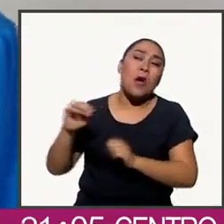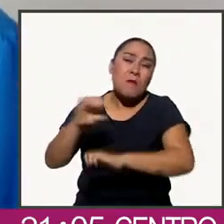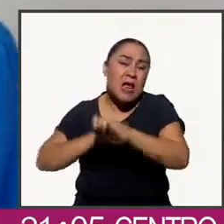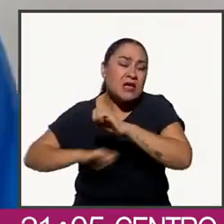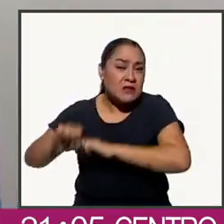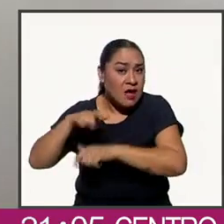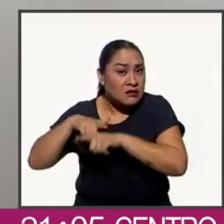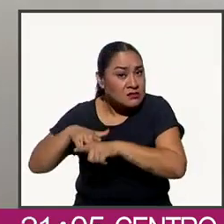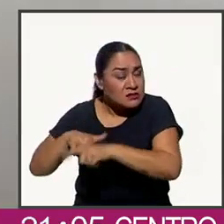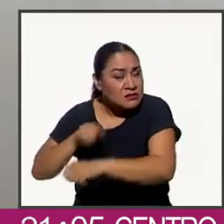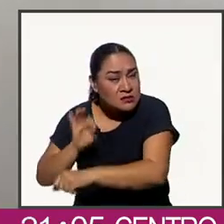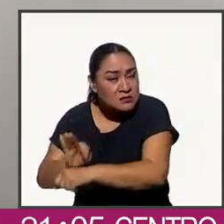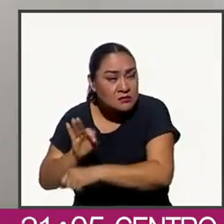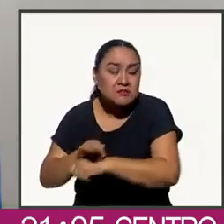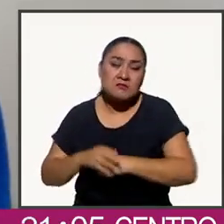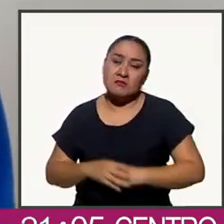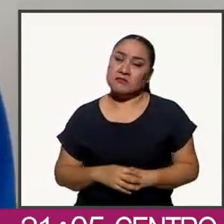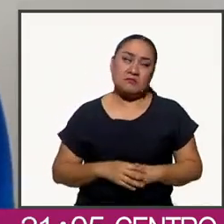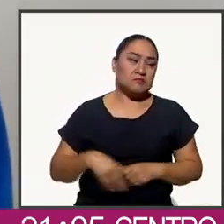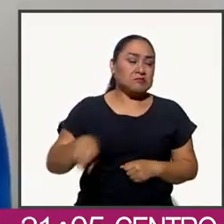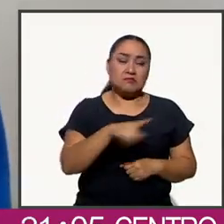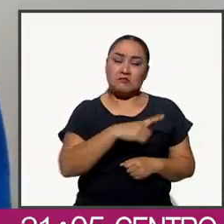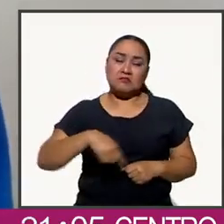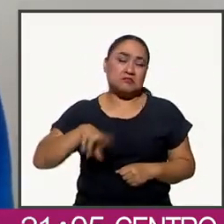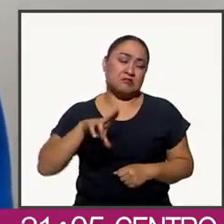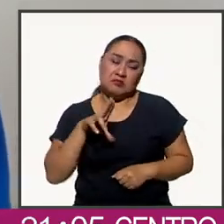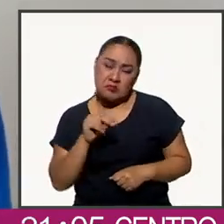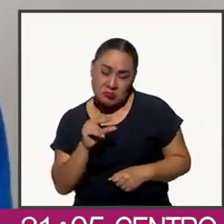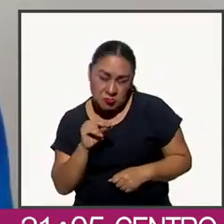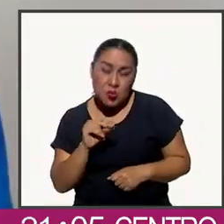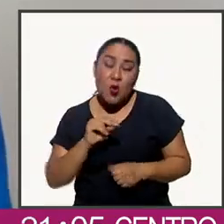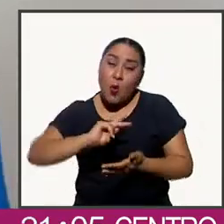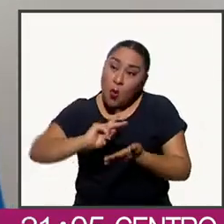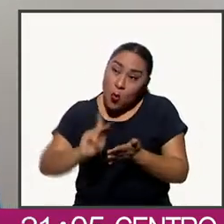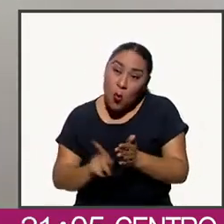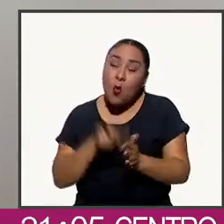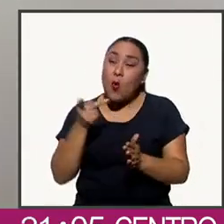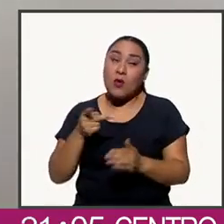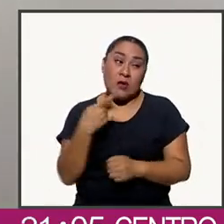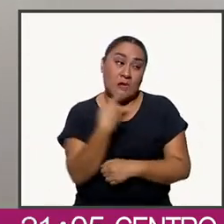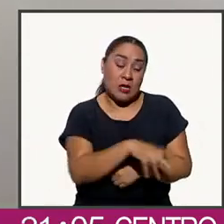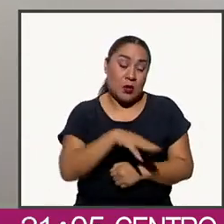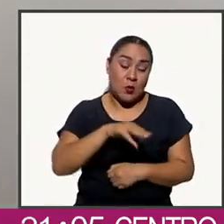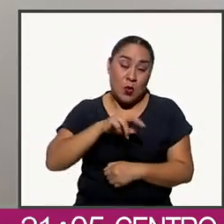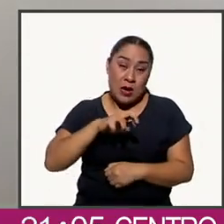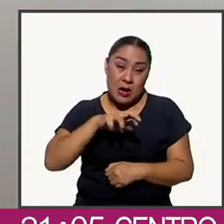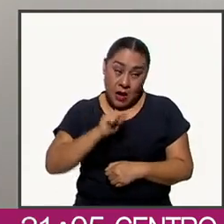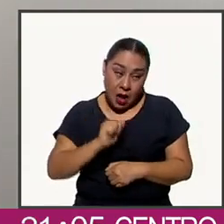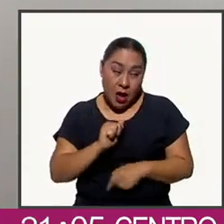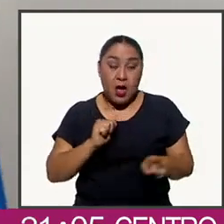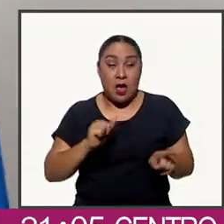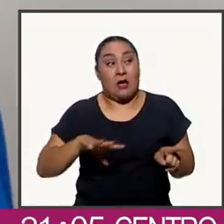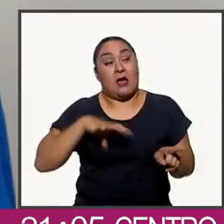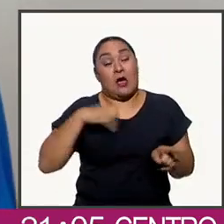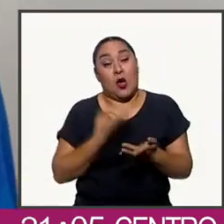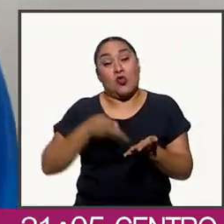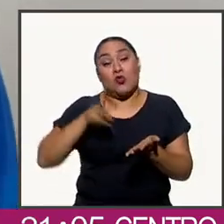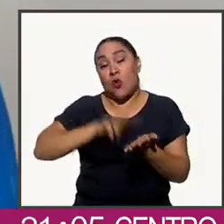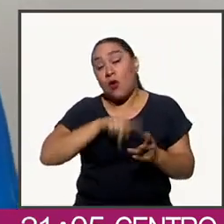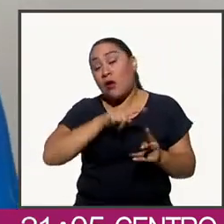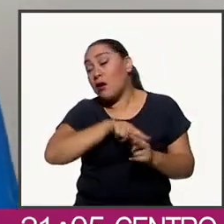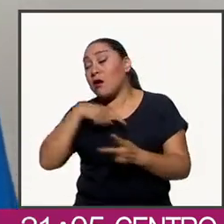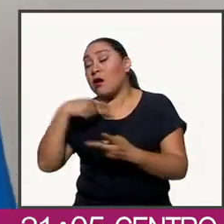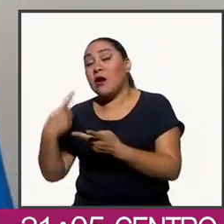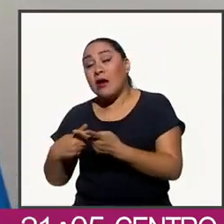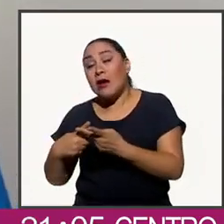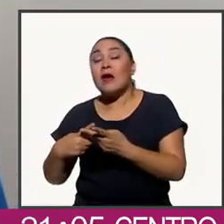Y no vamos a contener a la nueva oligarquía morenista de la mano de los oligarcas